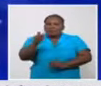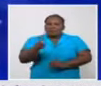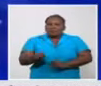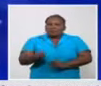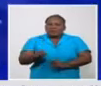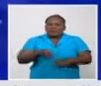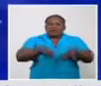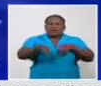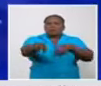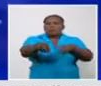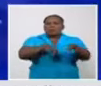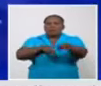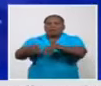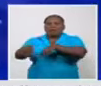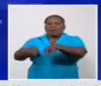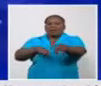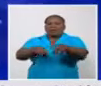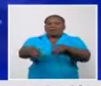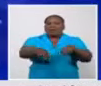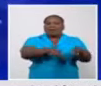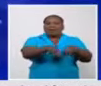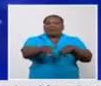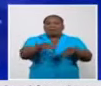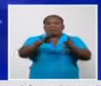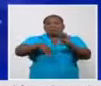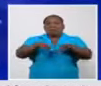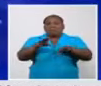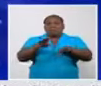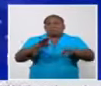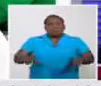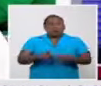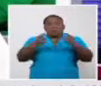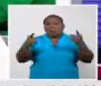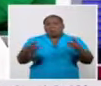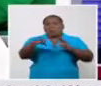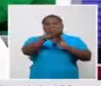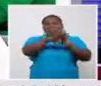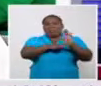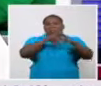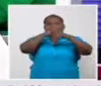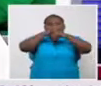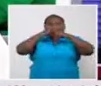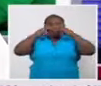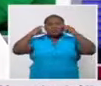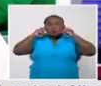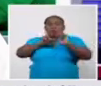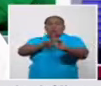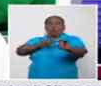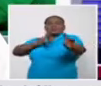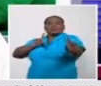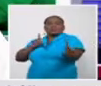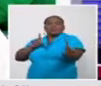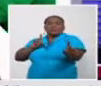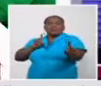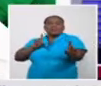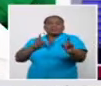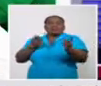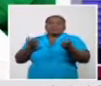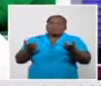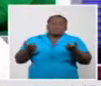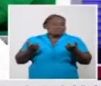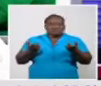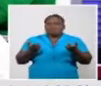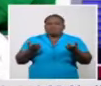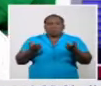en ellos a veces sin el comportamiento debido de las medidas de protección el nasobuco